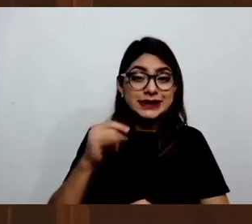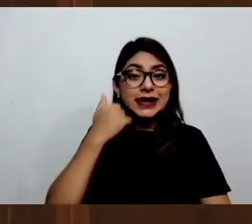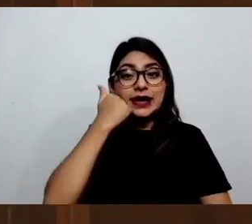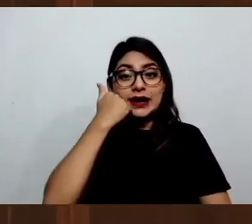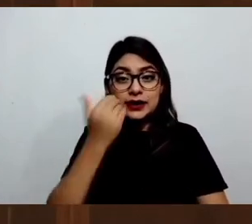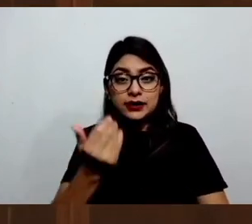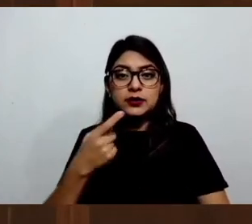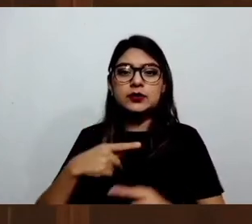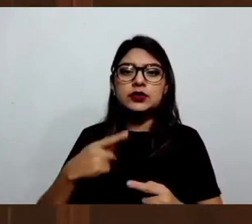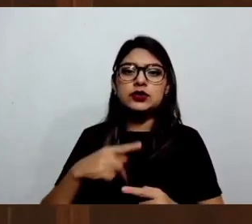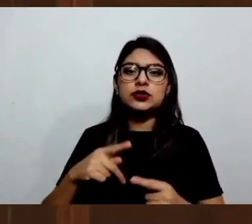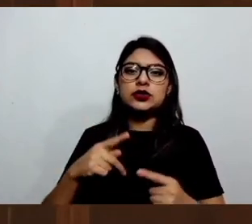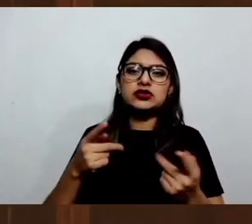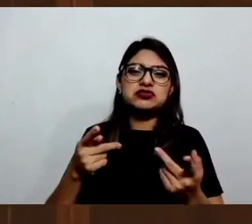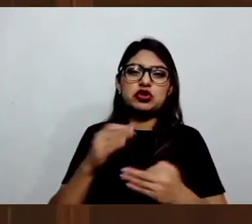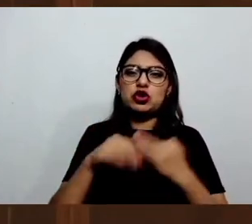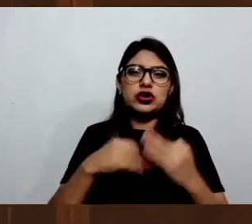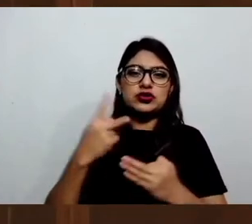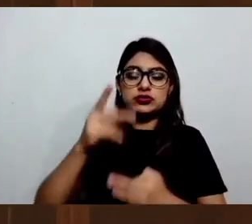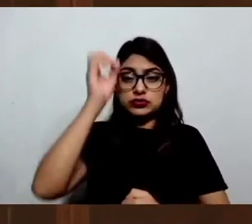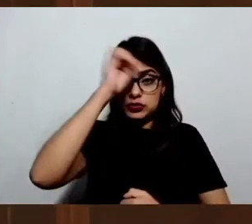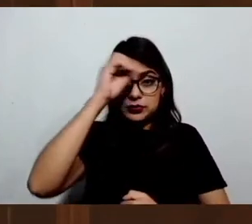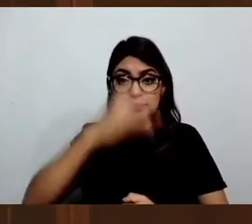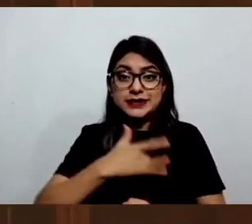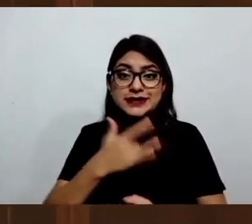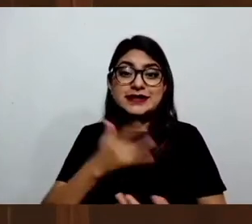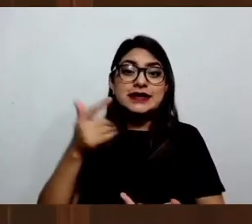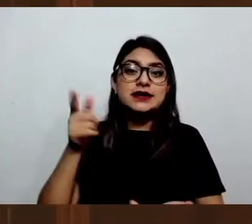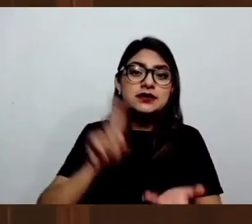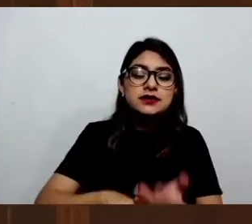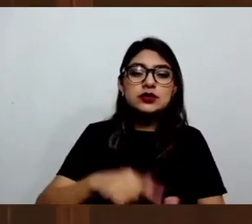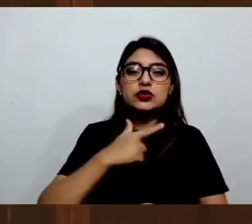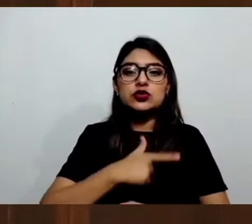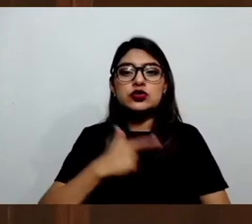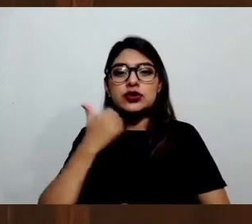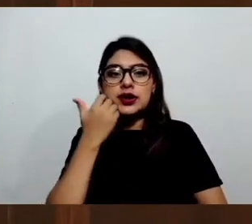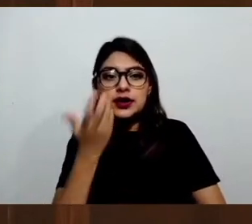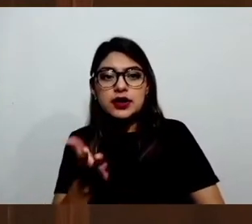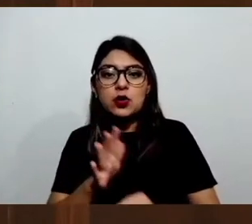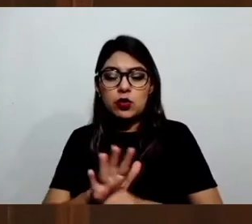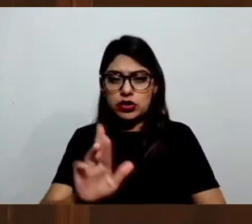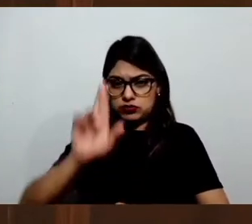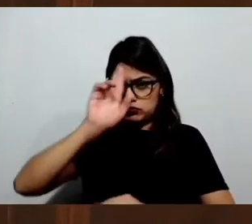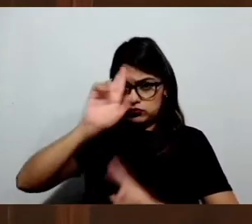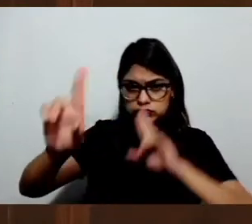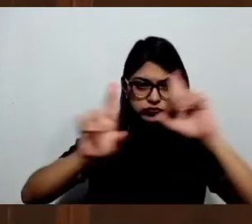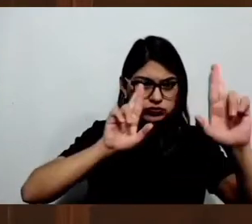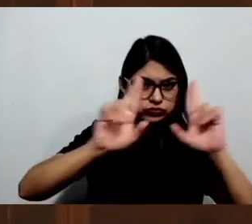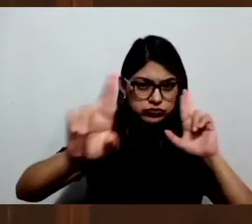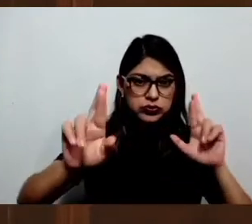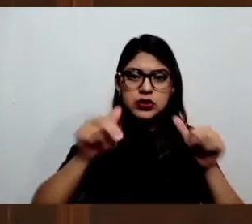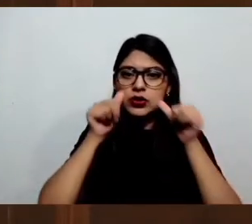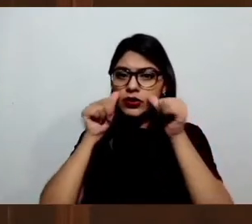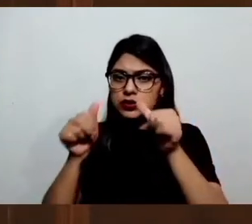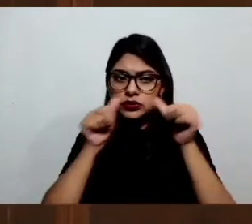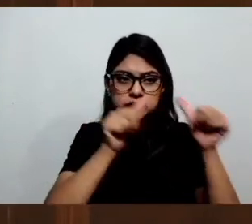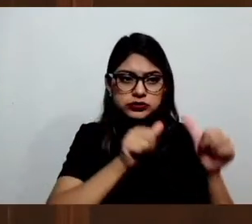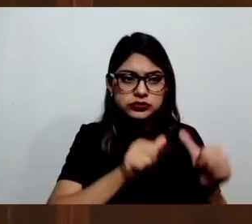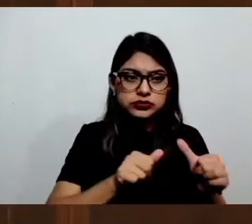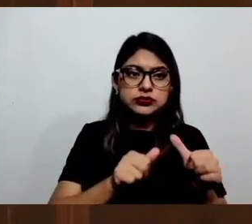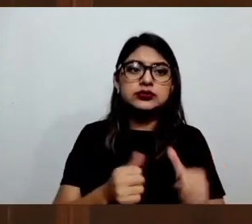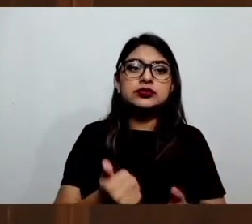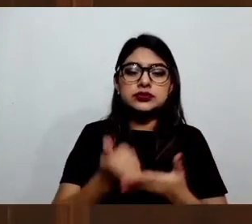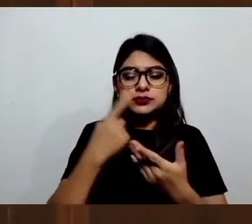atienda, se respete y se reconozca. Y eso nos permite la interlocución, nos permite el diálogo